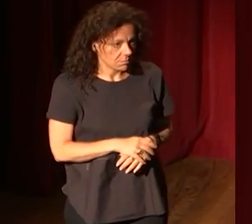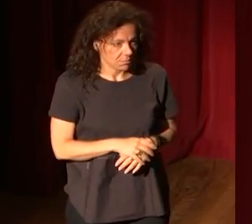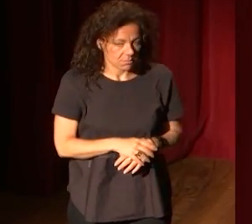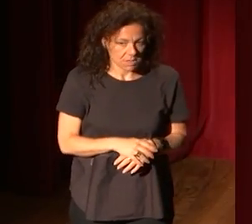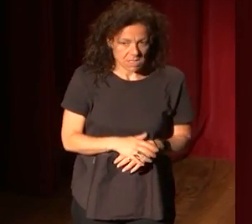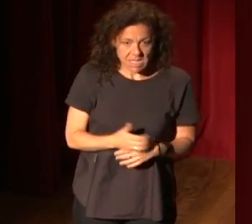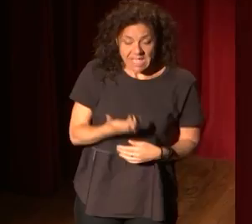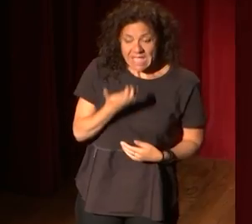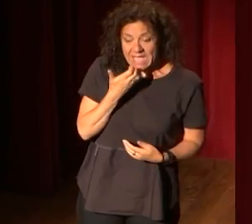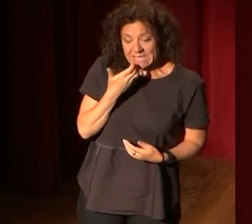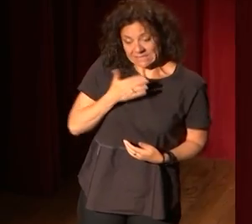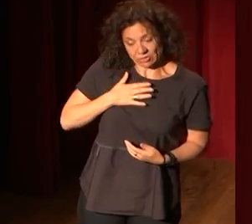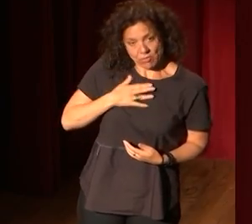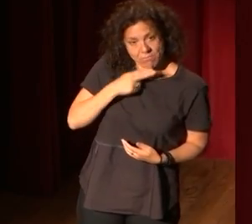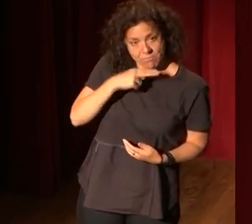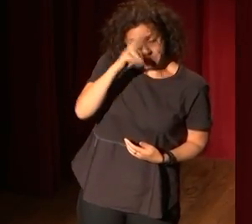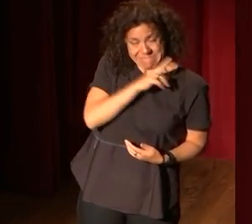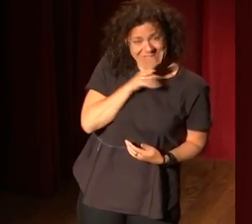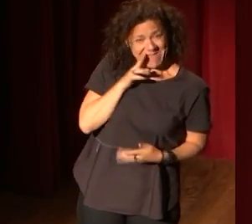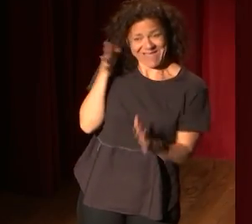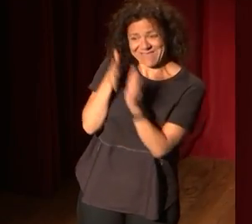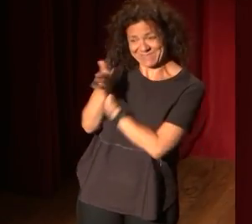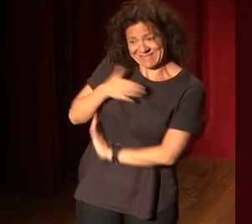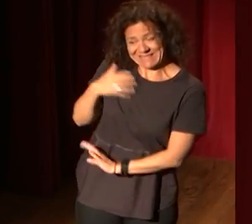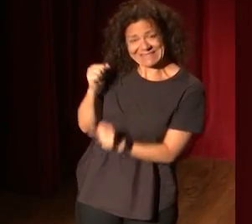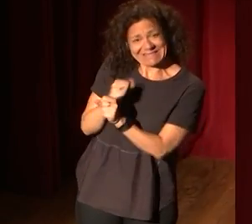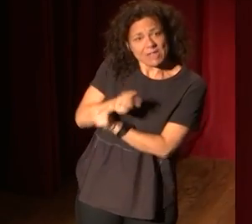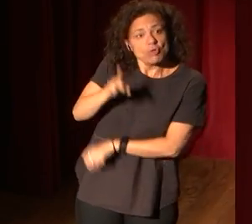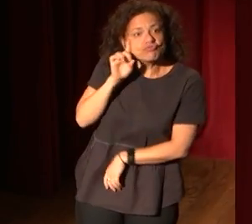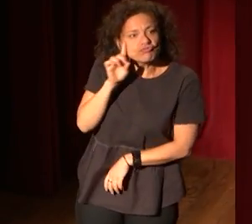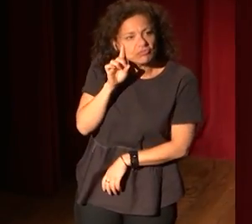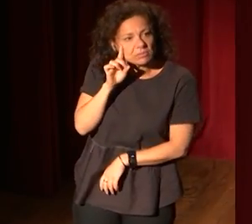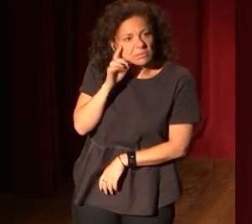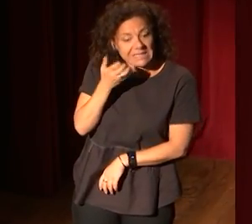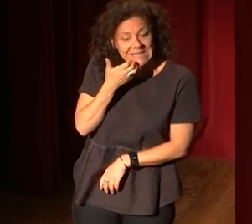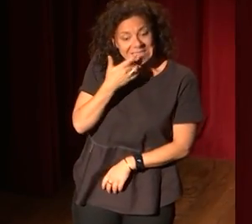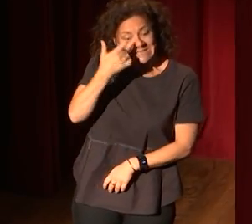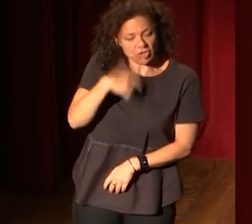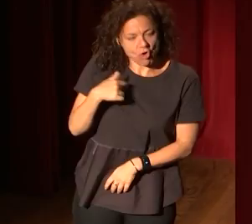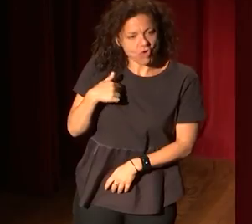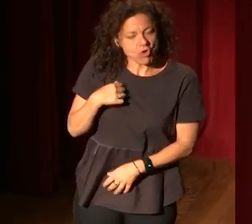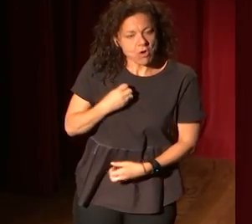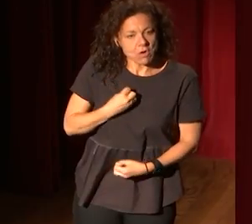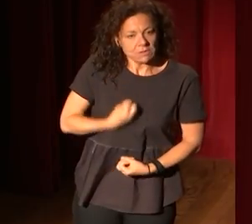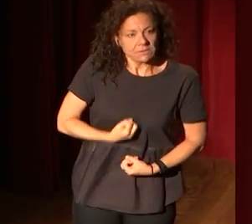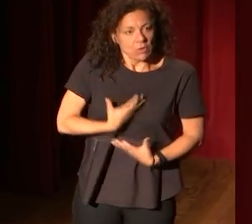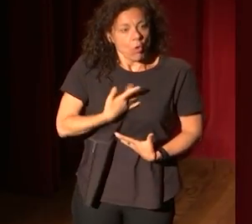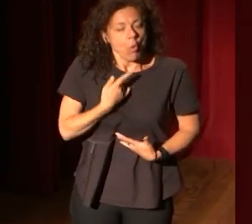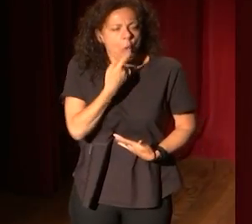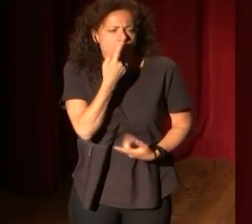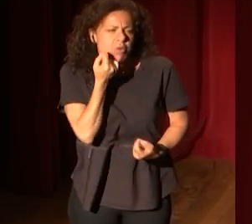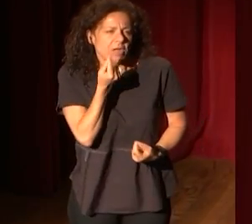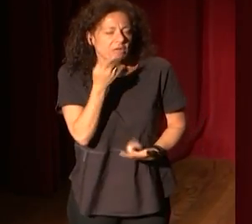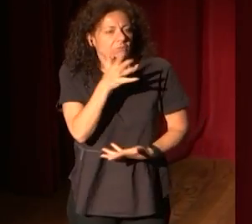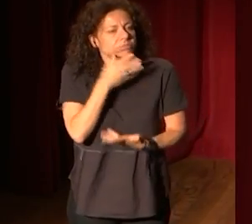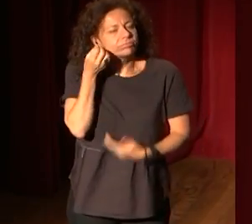Si yo no sé explicarle a mi padre y mi madre cuál es mi trabajo, si yo no he conmovido un poquito el discurso a